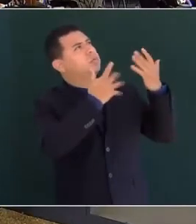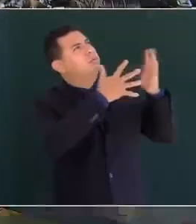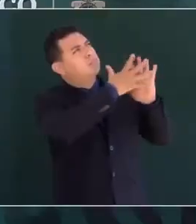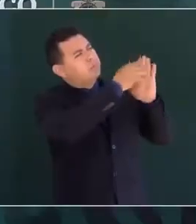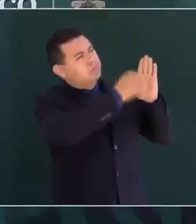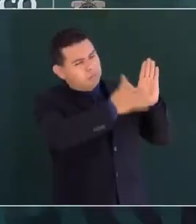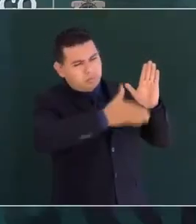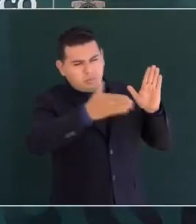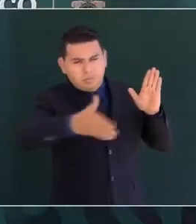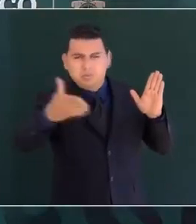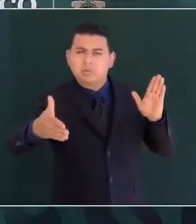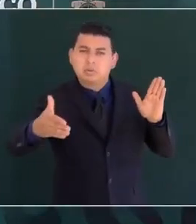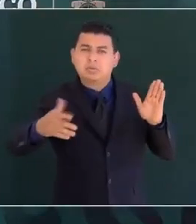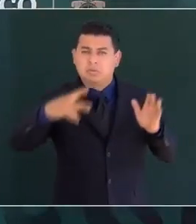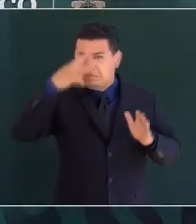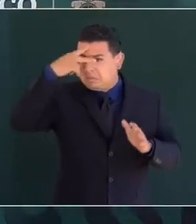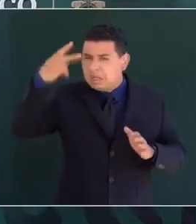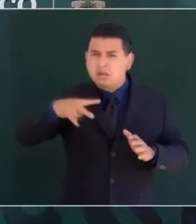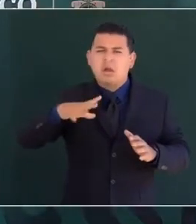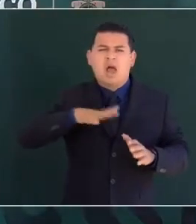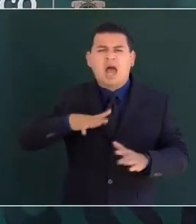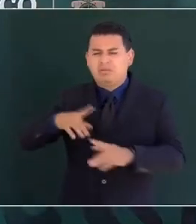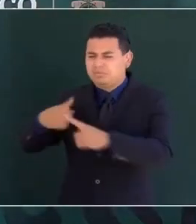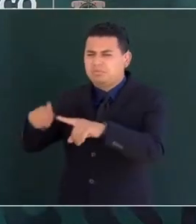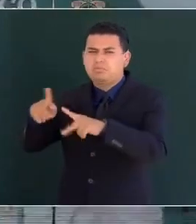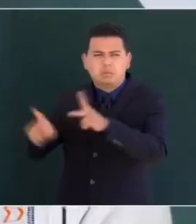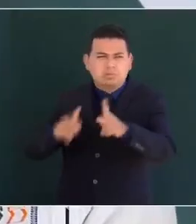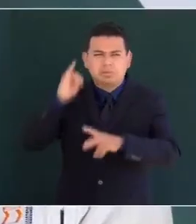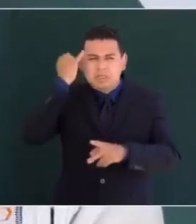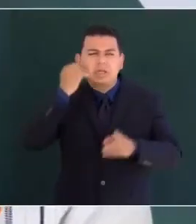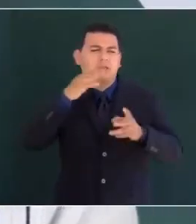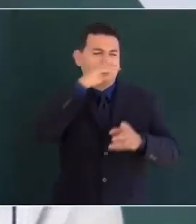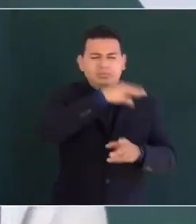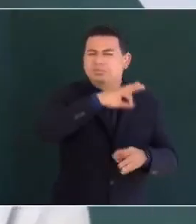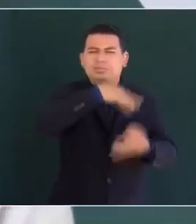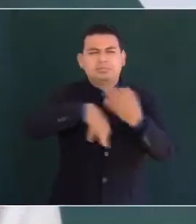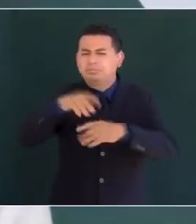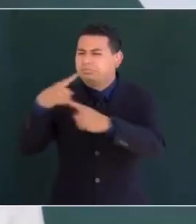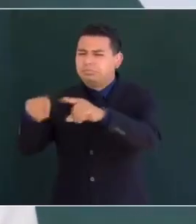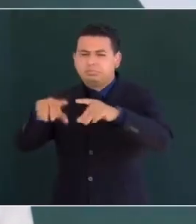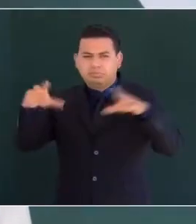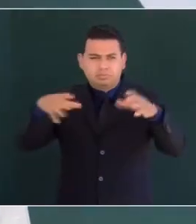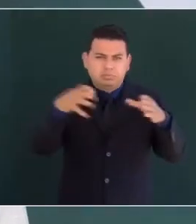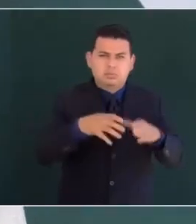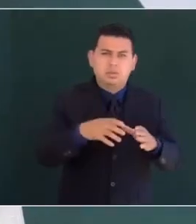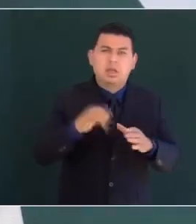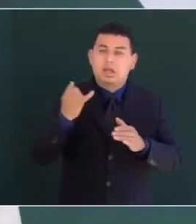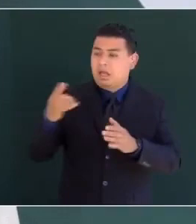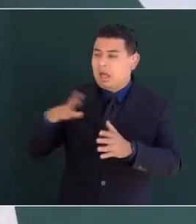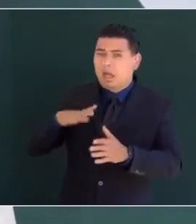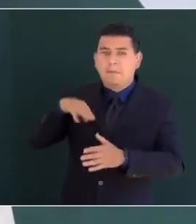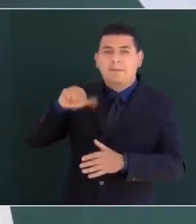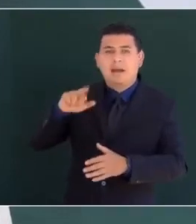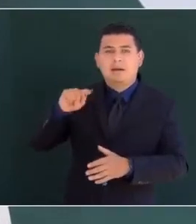de México que la presencia entre nosotros de Martin Luther King